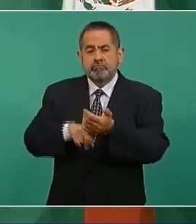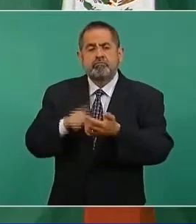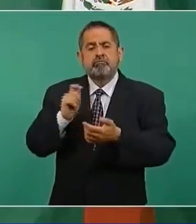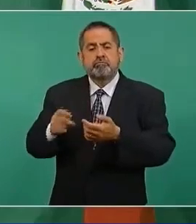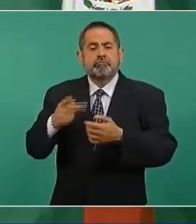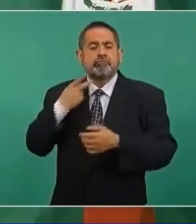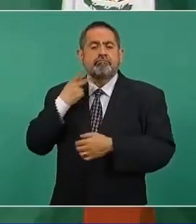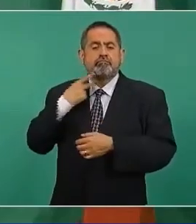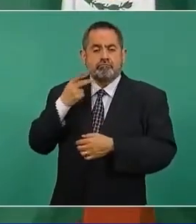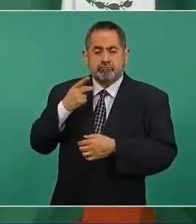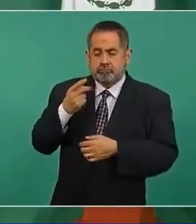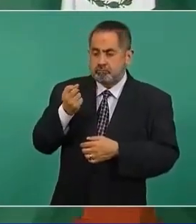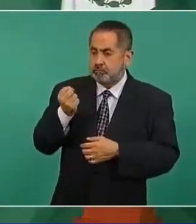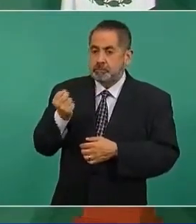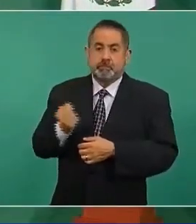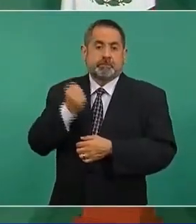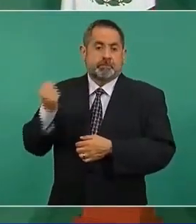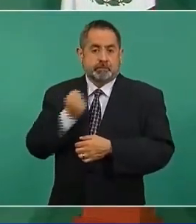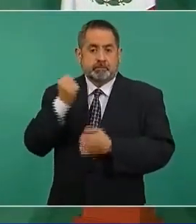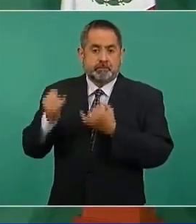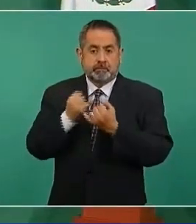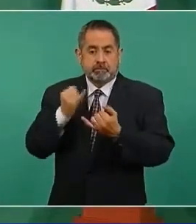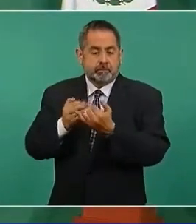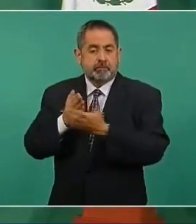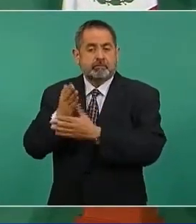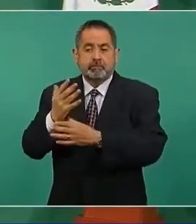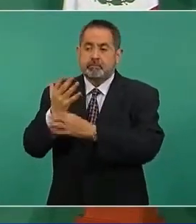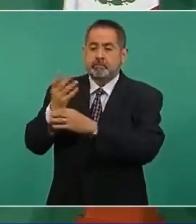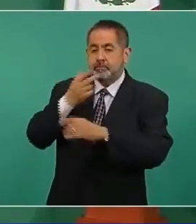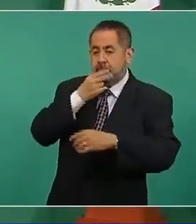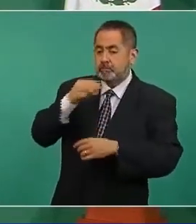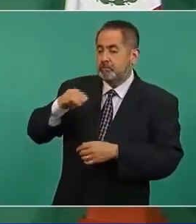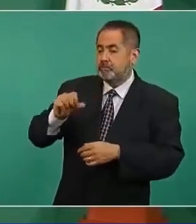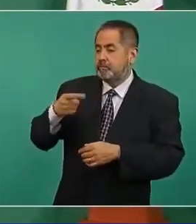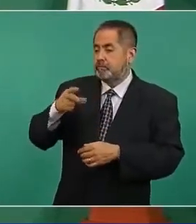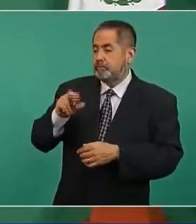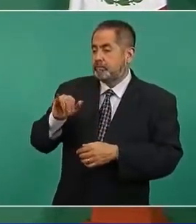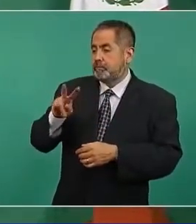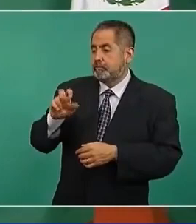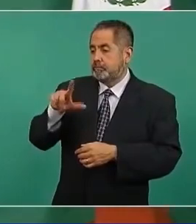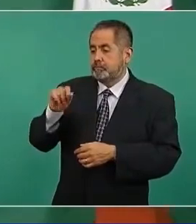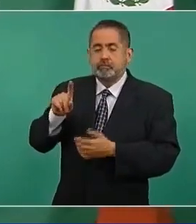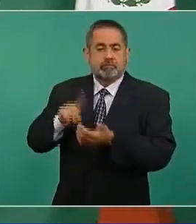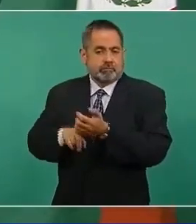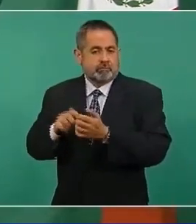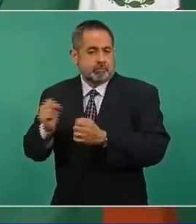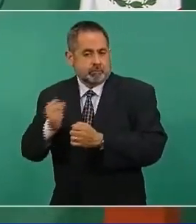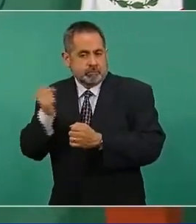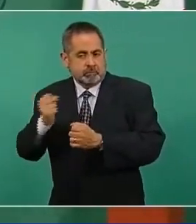virtud y fortuna, eso decía Maquiavel, fortuna y suerte.